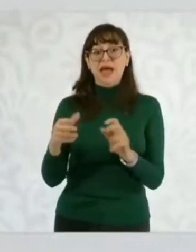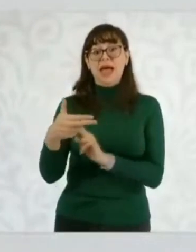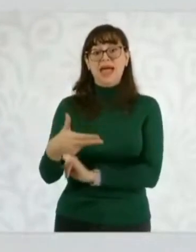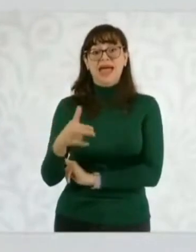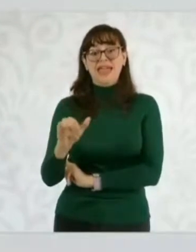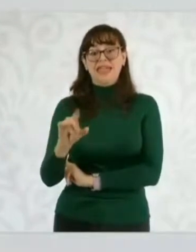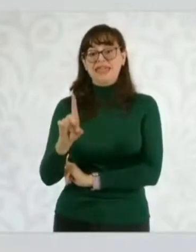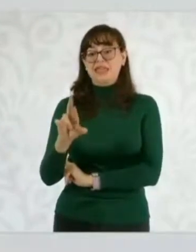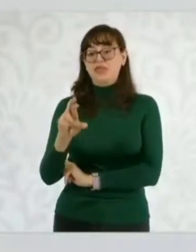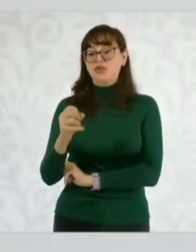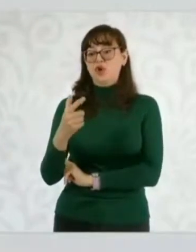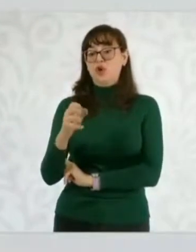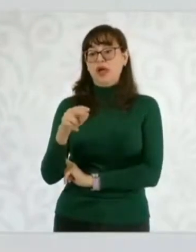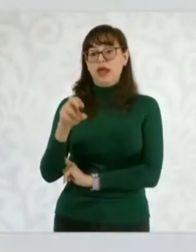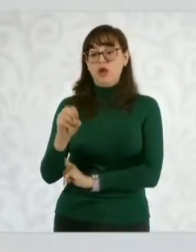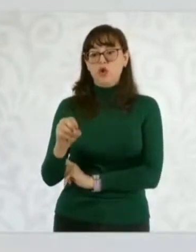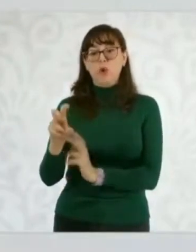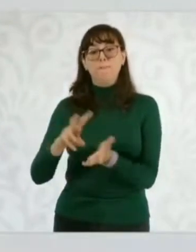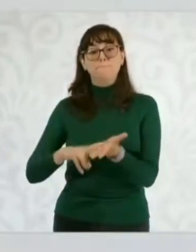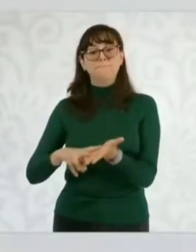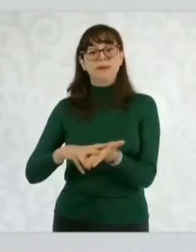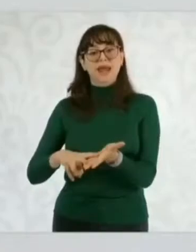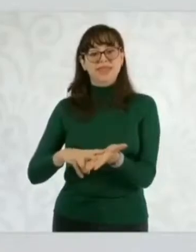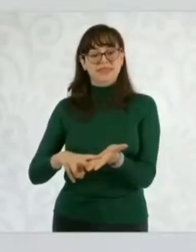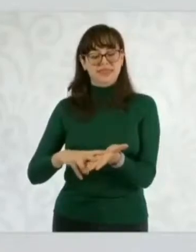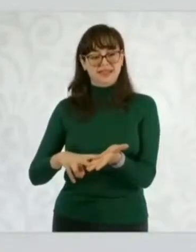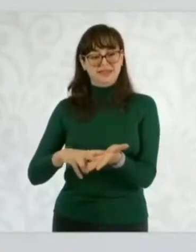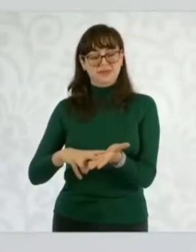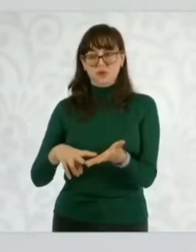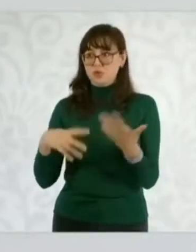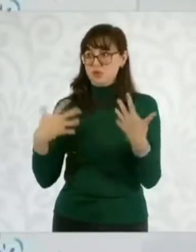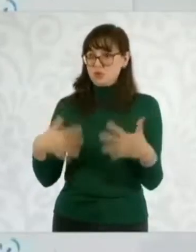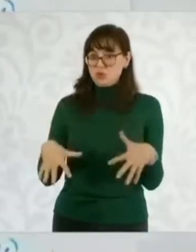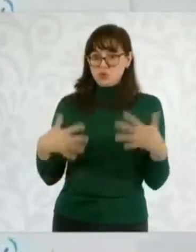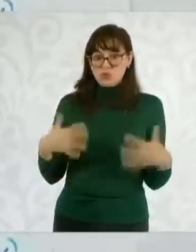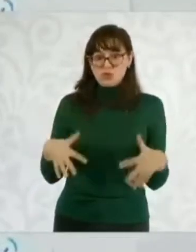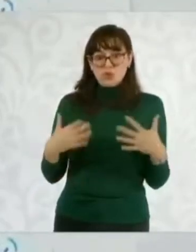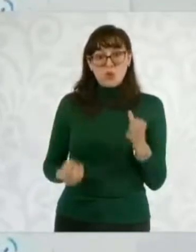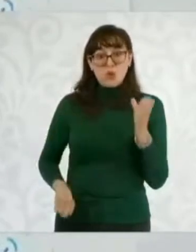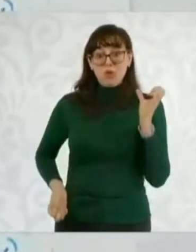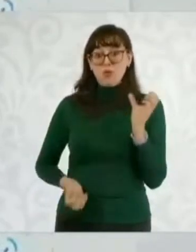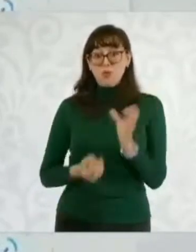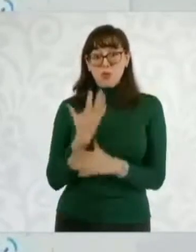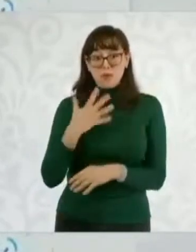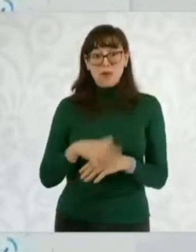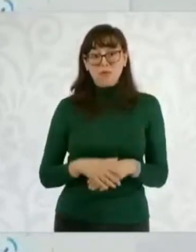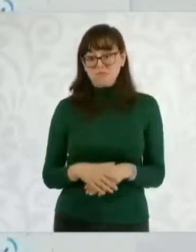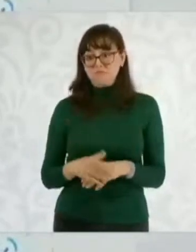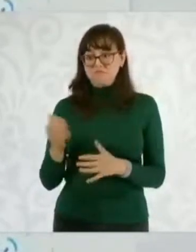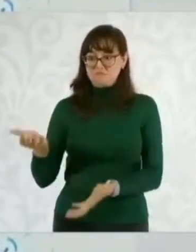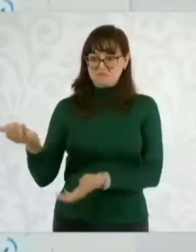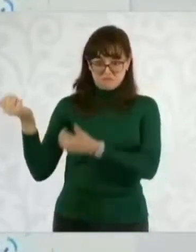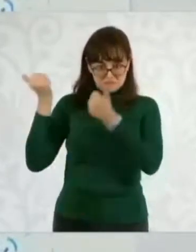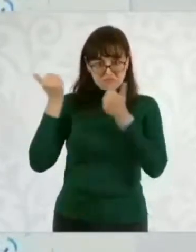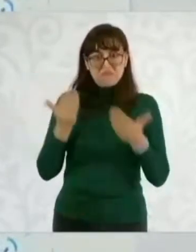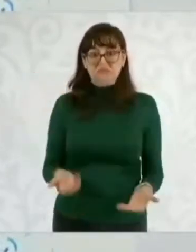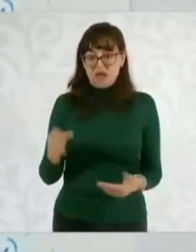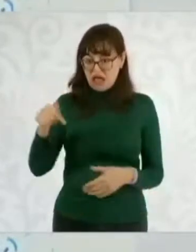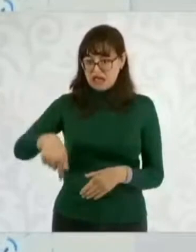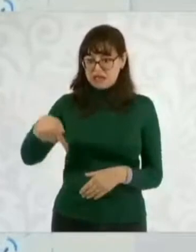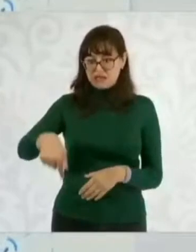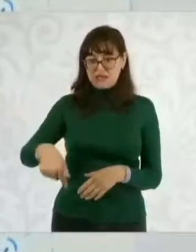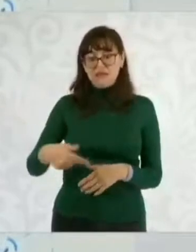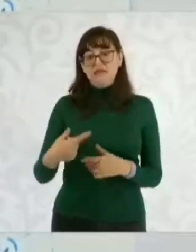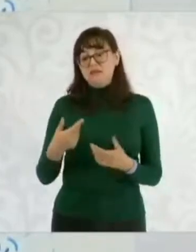que va a ser un trabajo de alrededor de tres, cuatro años para poderla